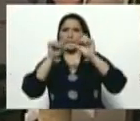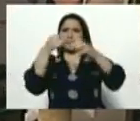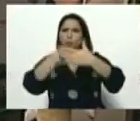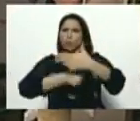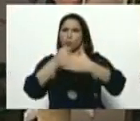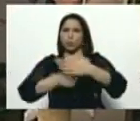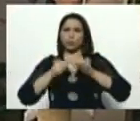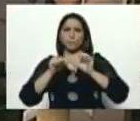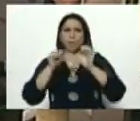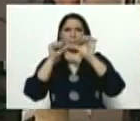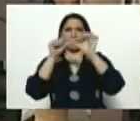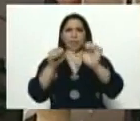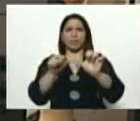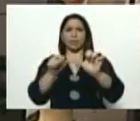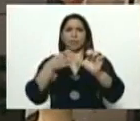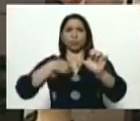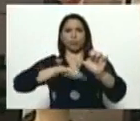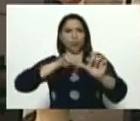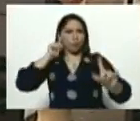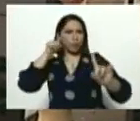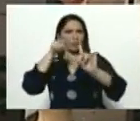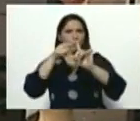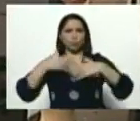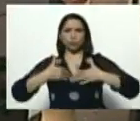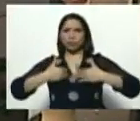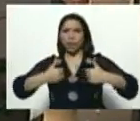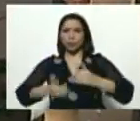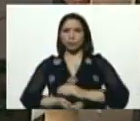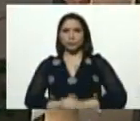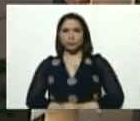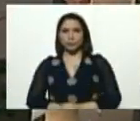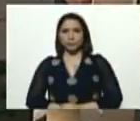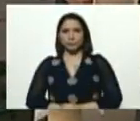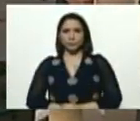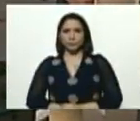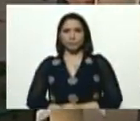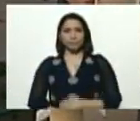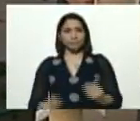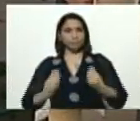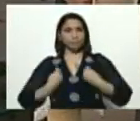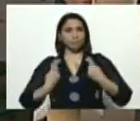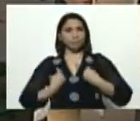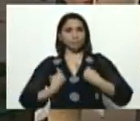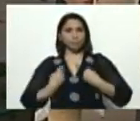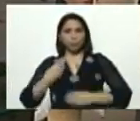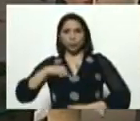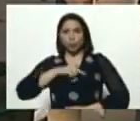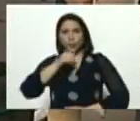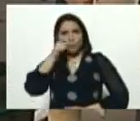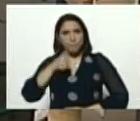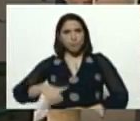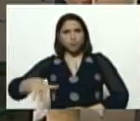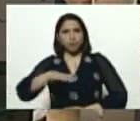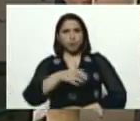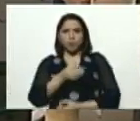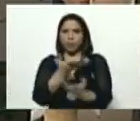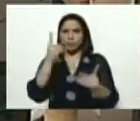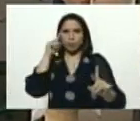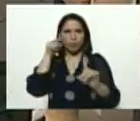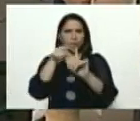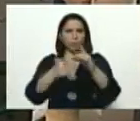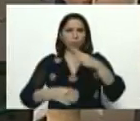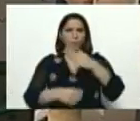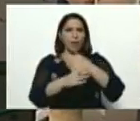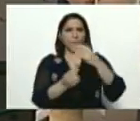lucha permanente. Nuestro objetivo es la salud, la vida de nuestro pueblo y ese objetivo lo